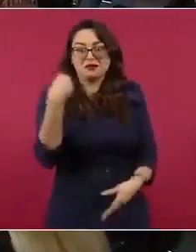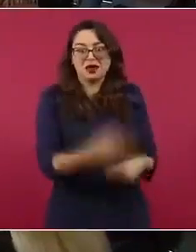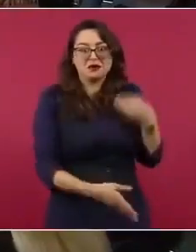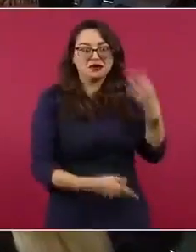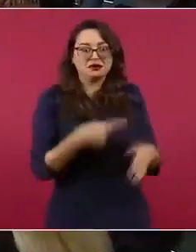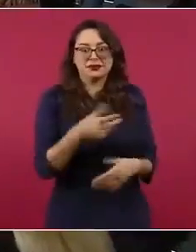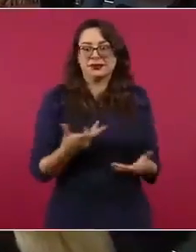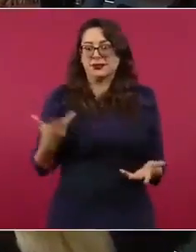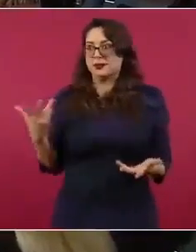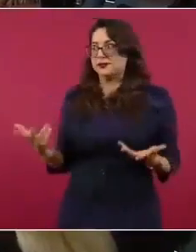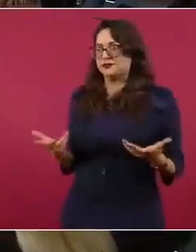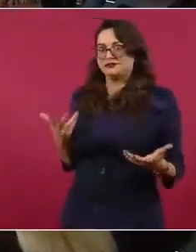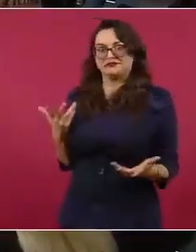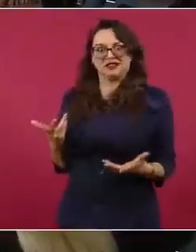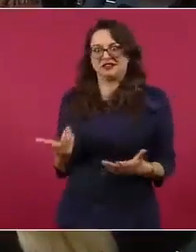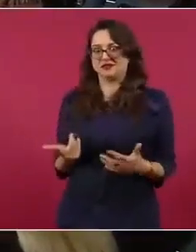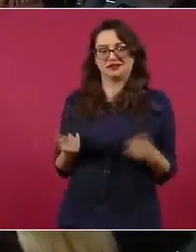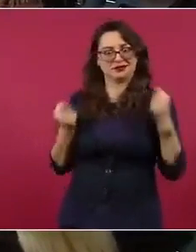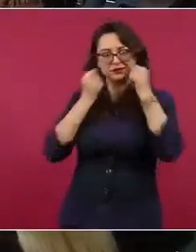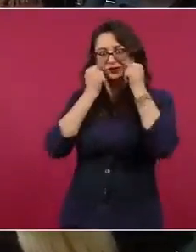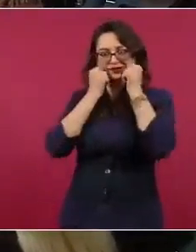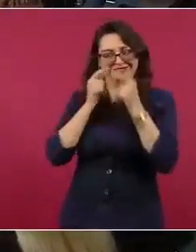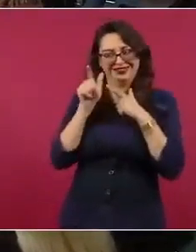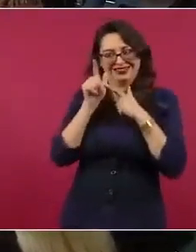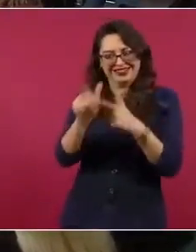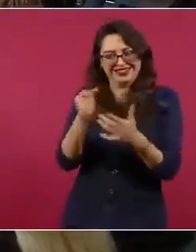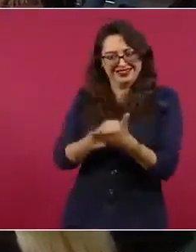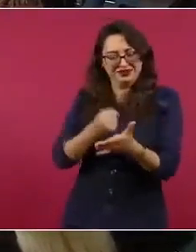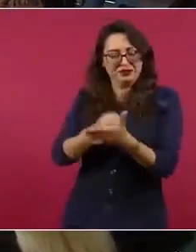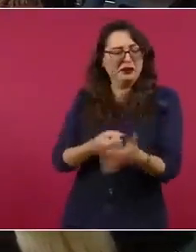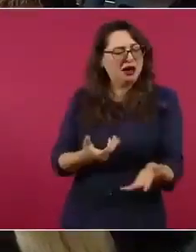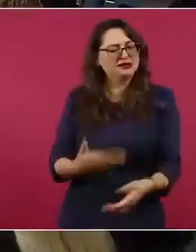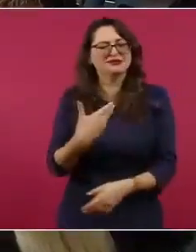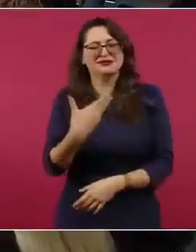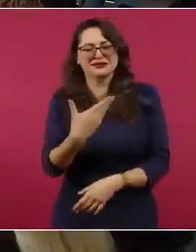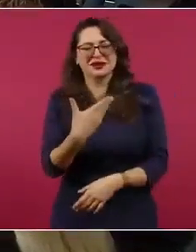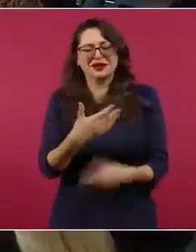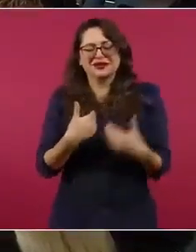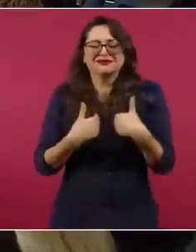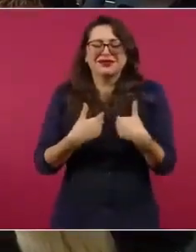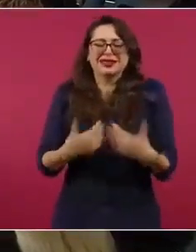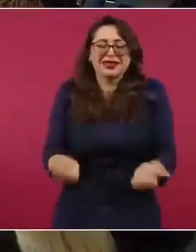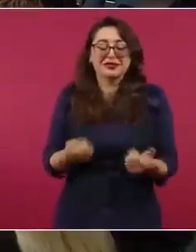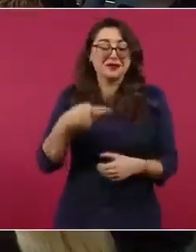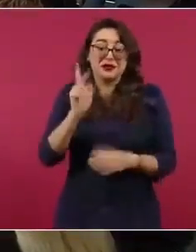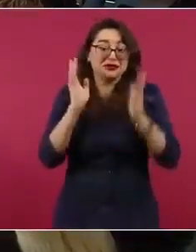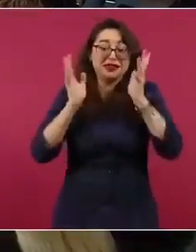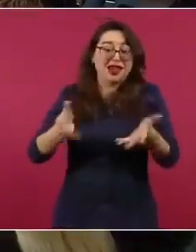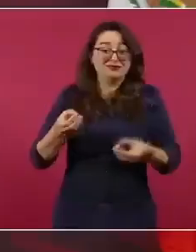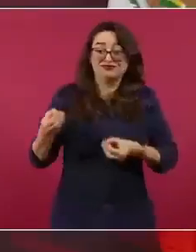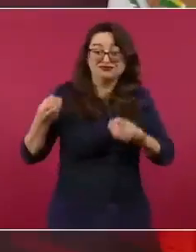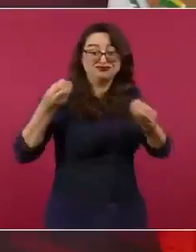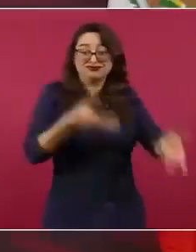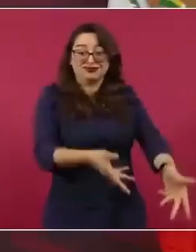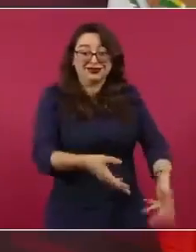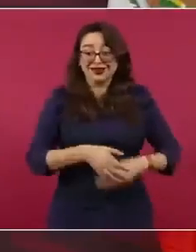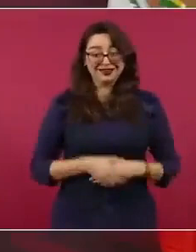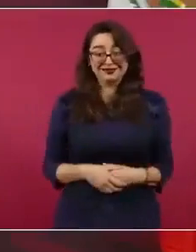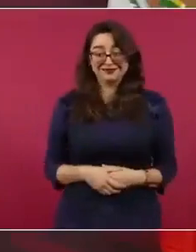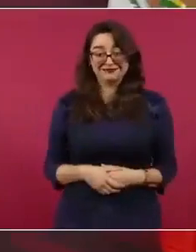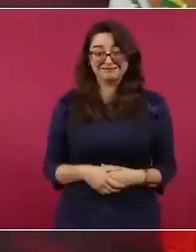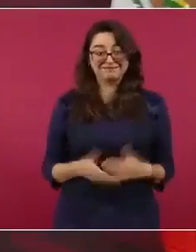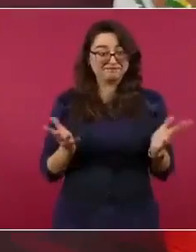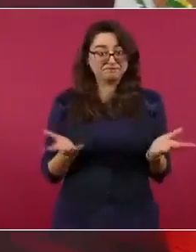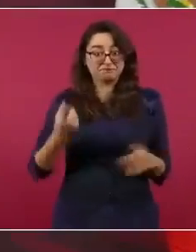tiene que mantenerse y nunca van a ser